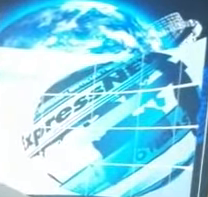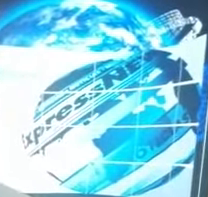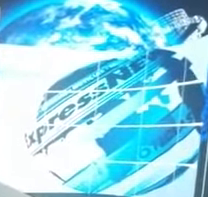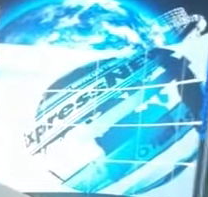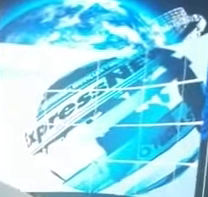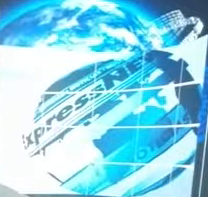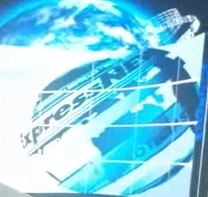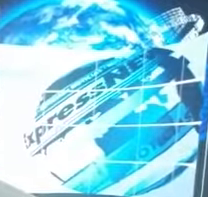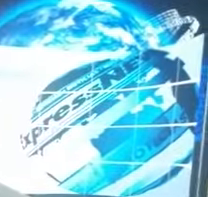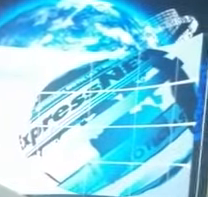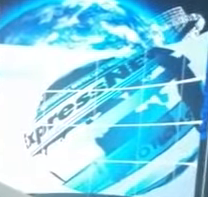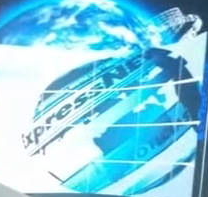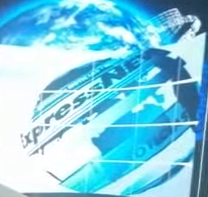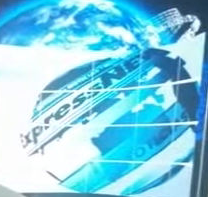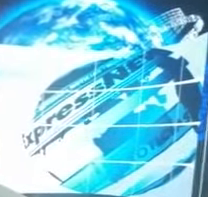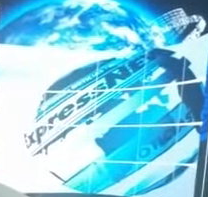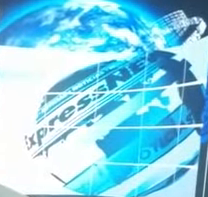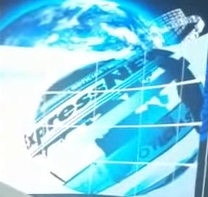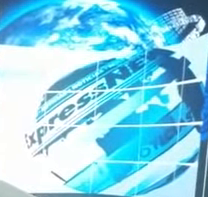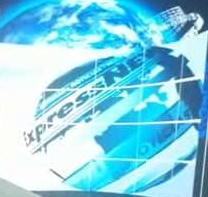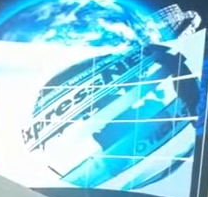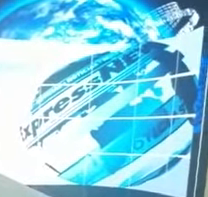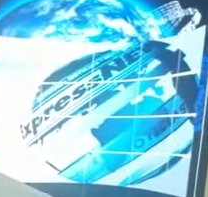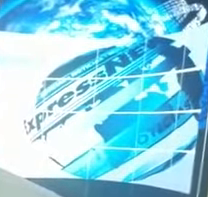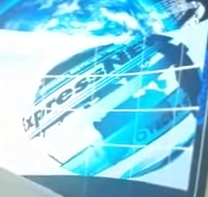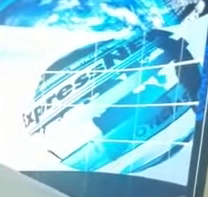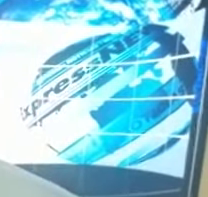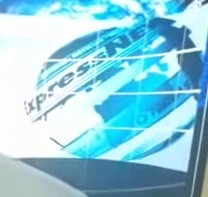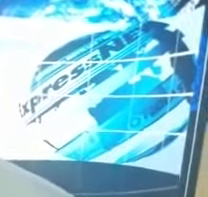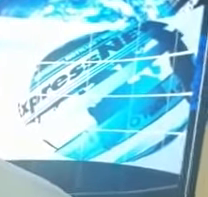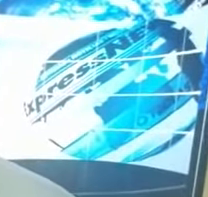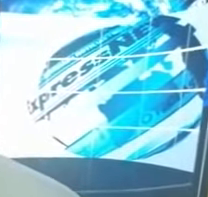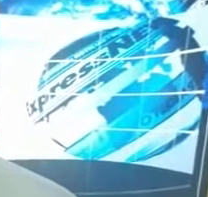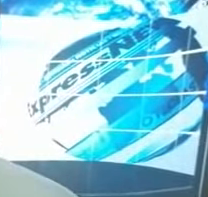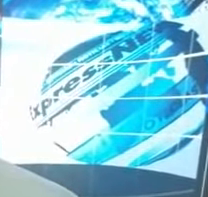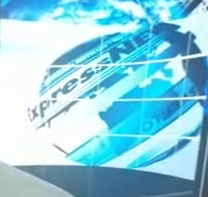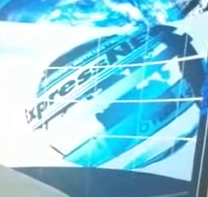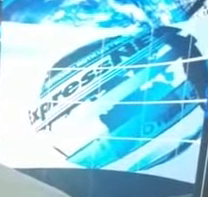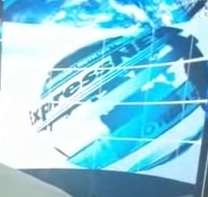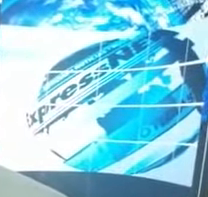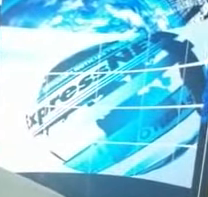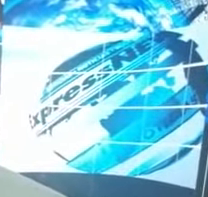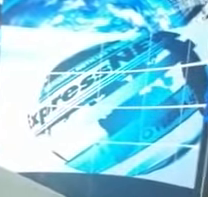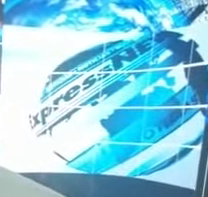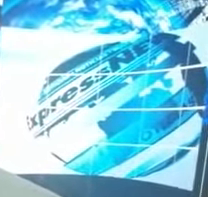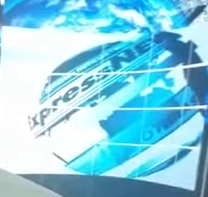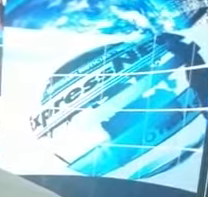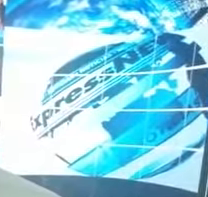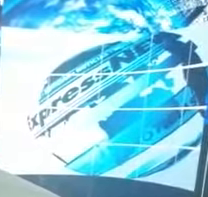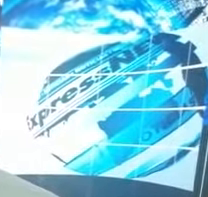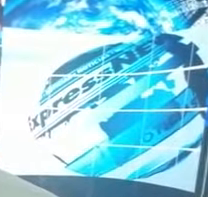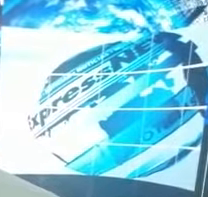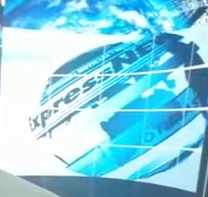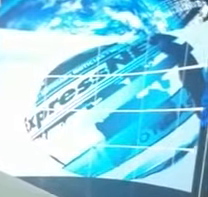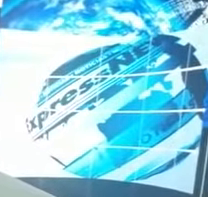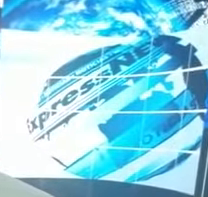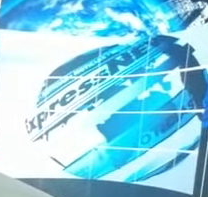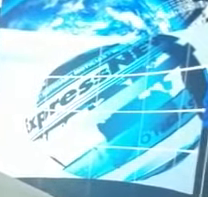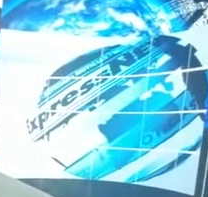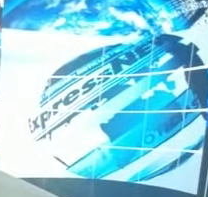Si tienen alguna duda, escríbanos en la barra de comentarios y los periodistas de Express News, estaremos dispuestos a resolver esos